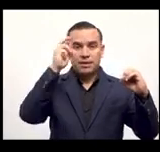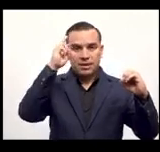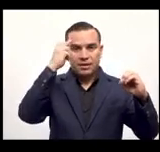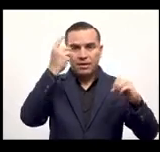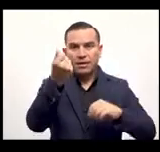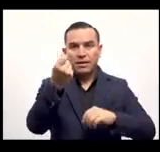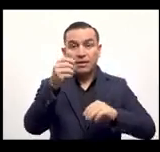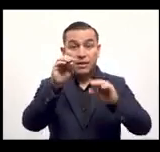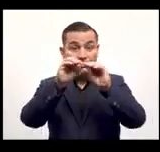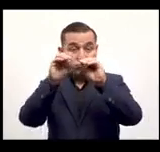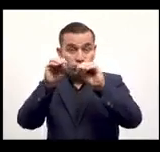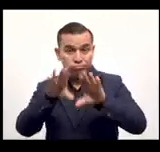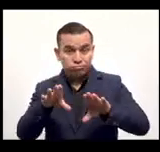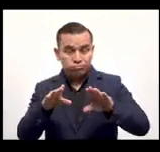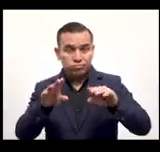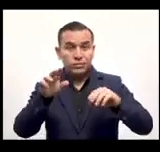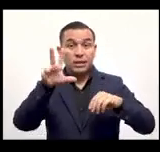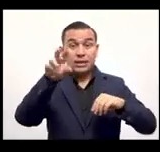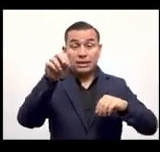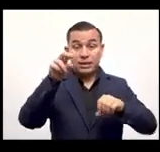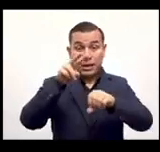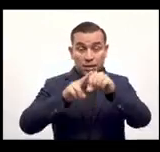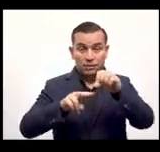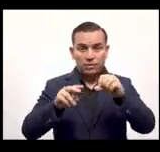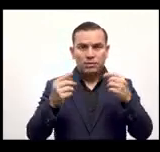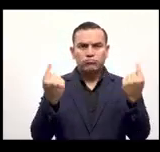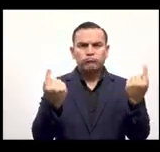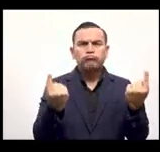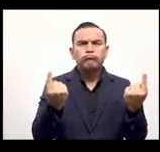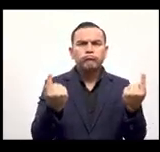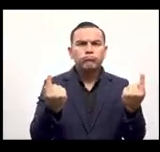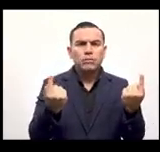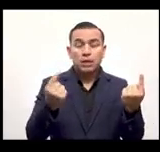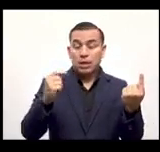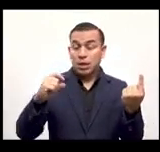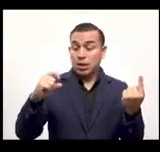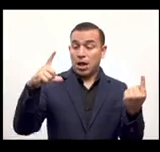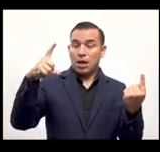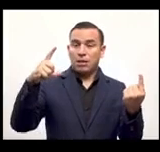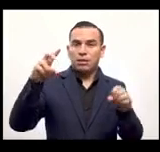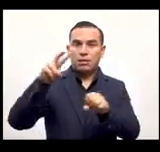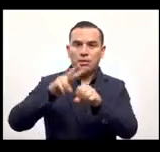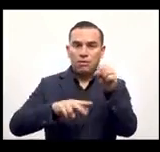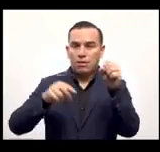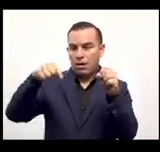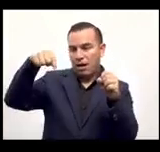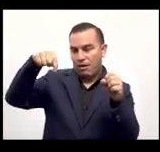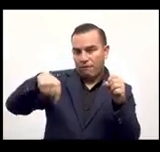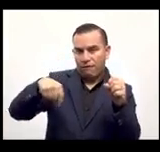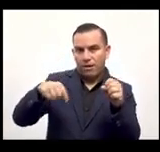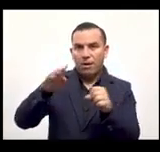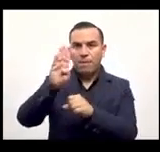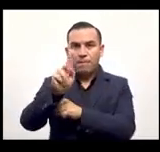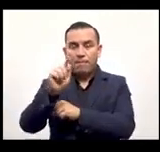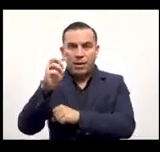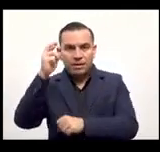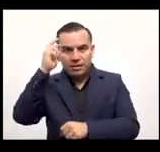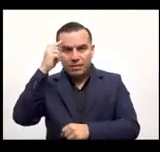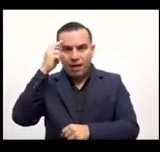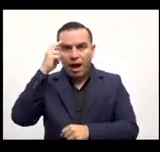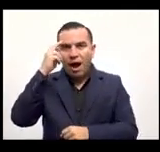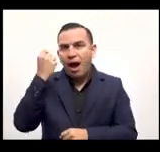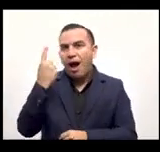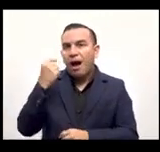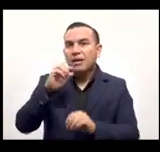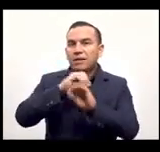ahí tiene el equivalente a 30 dólares ¿por qué se ponen grandes los dólares y abajo en pequeño están los bitcoins? porque la gente está más